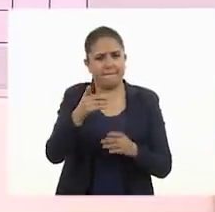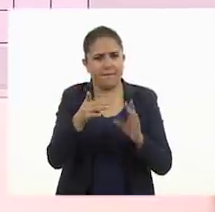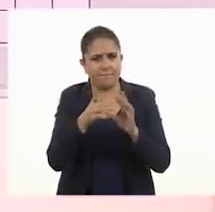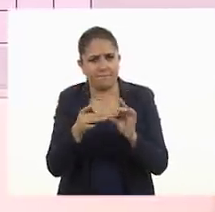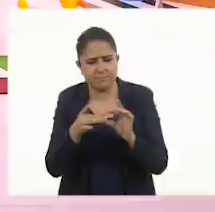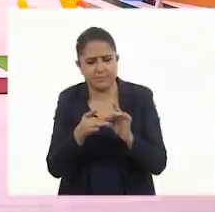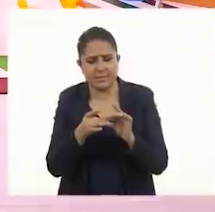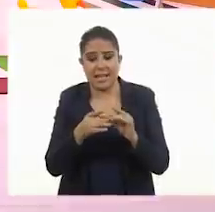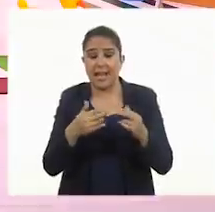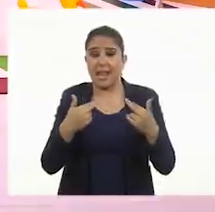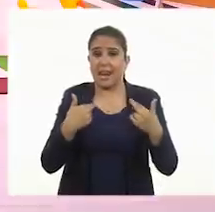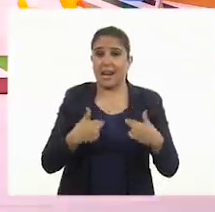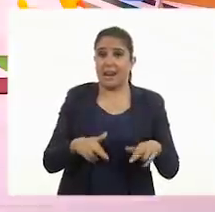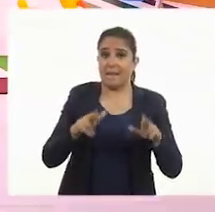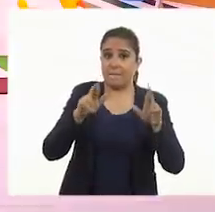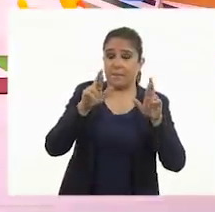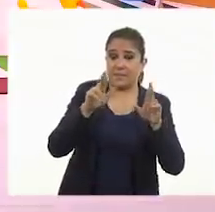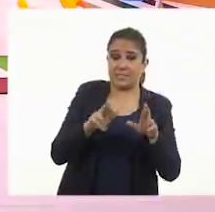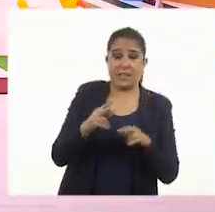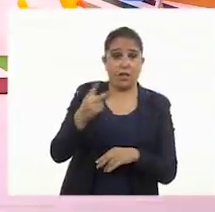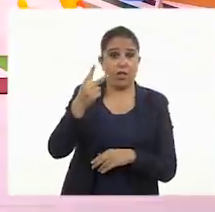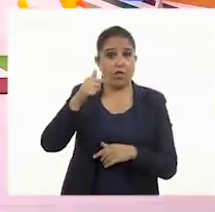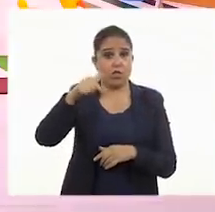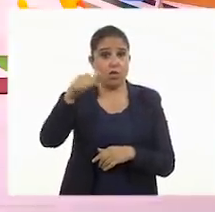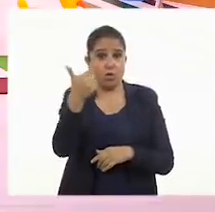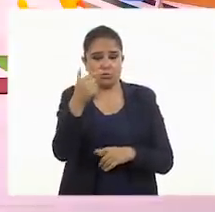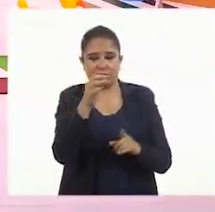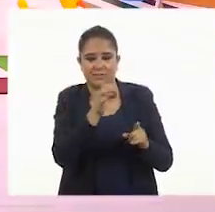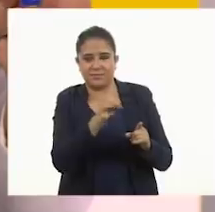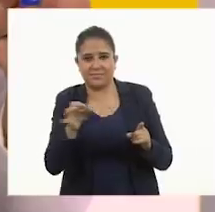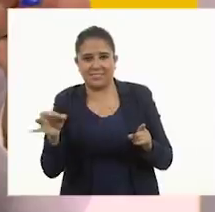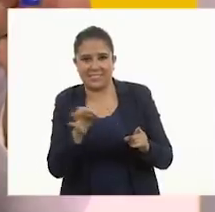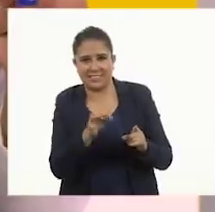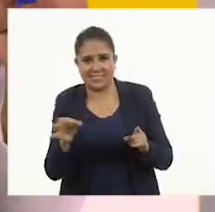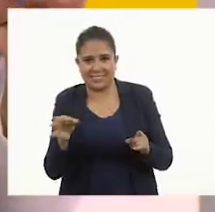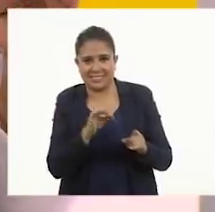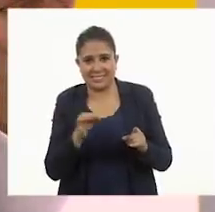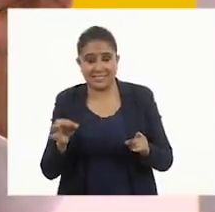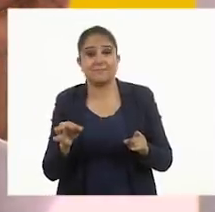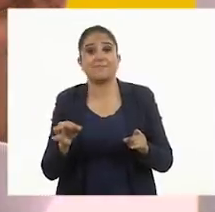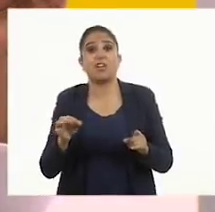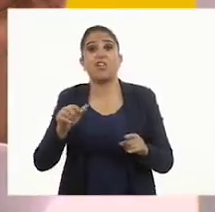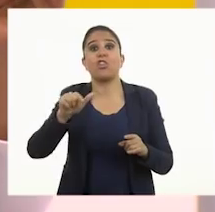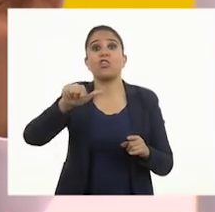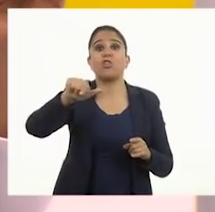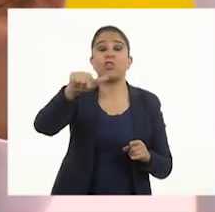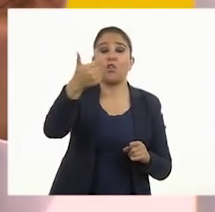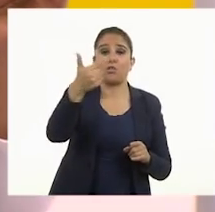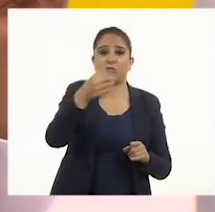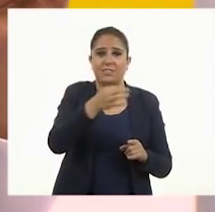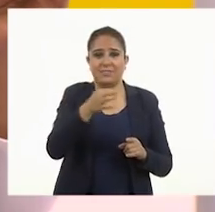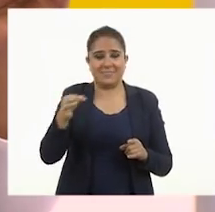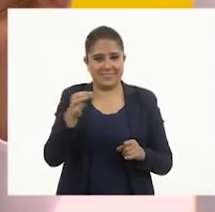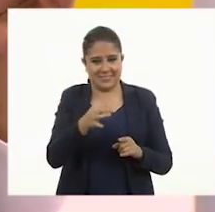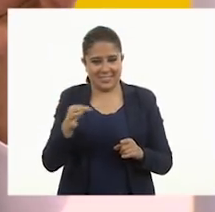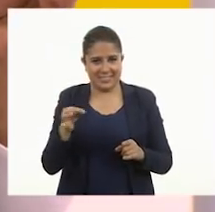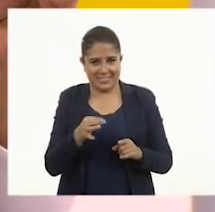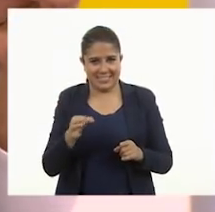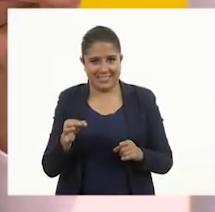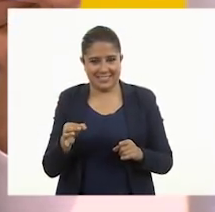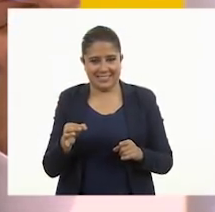representen doce fichas. Hay que representar doce